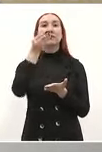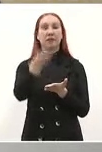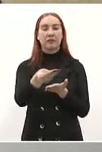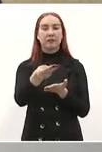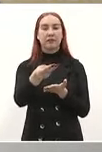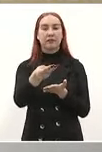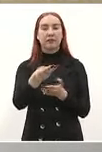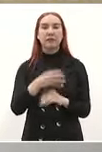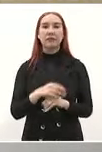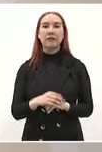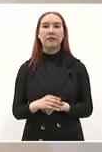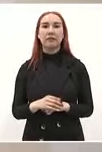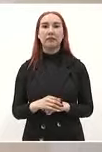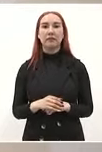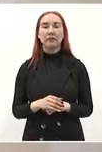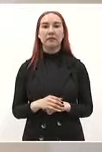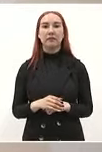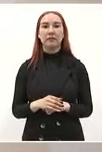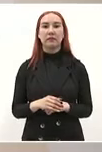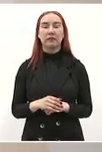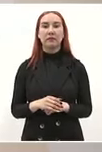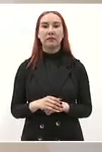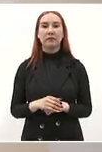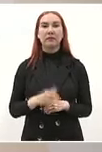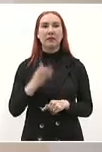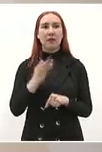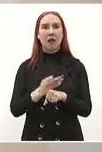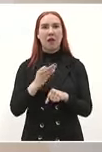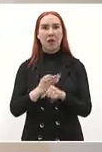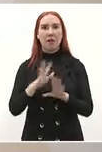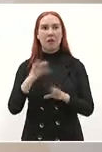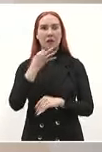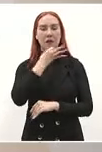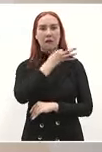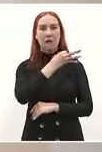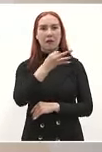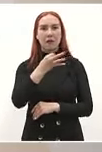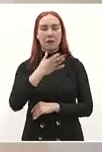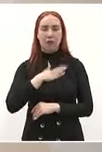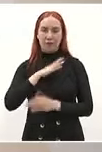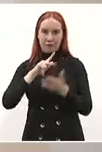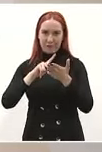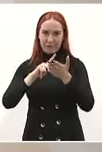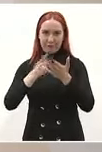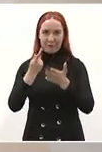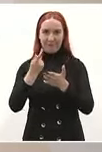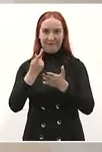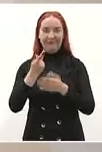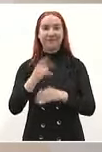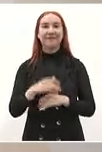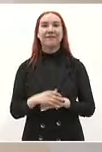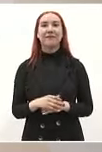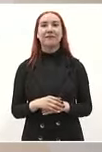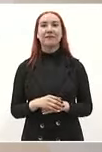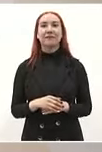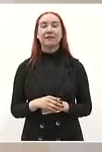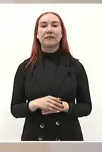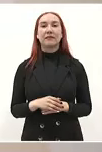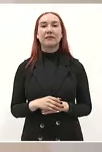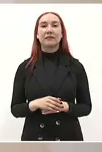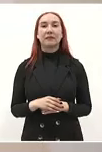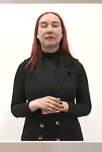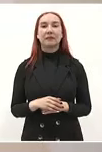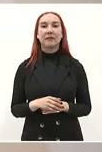de decir Abraham pero yo lo voy a repetir porque se nos estaban quedando